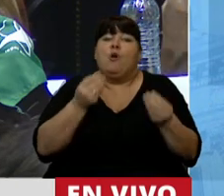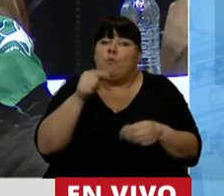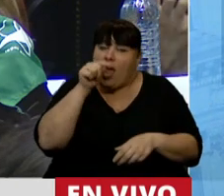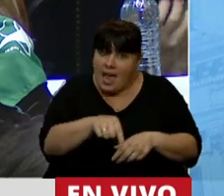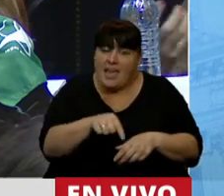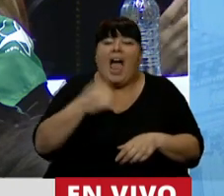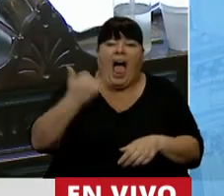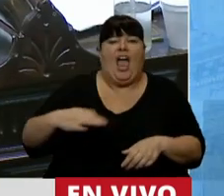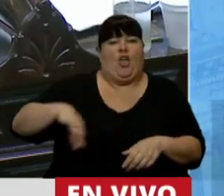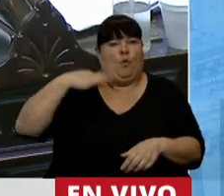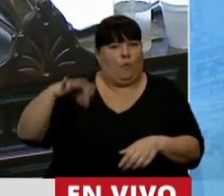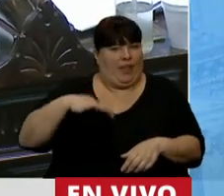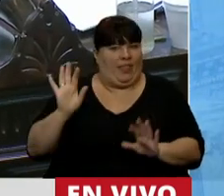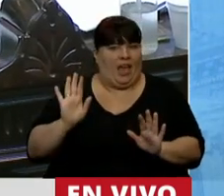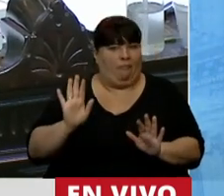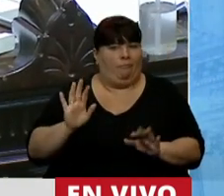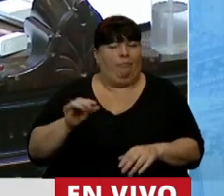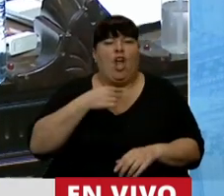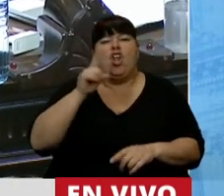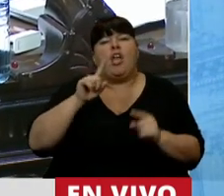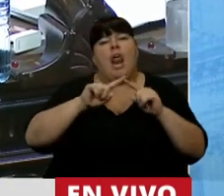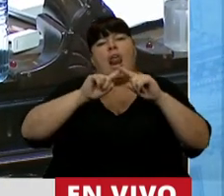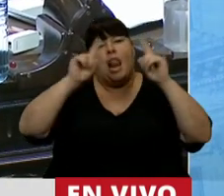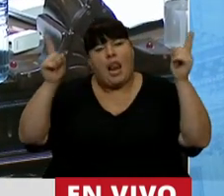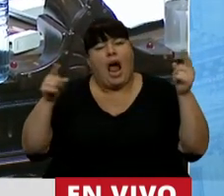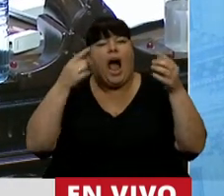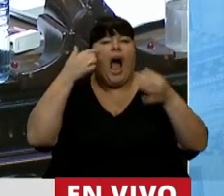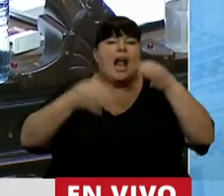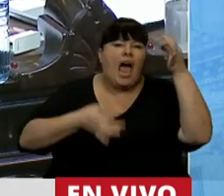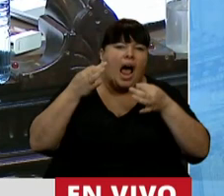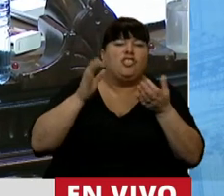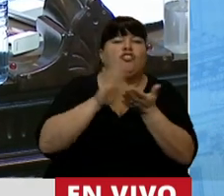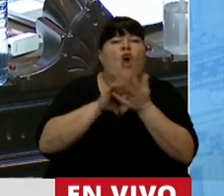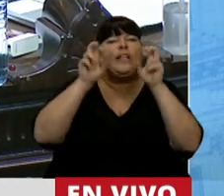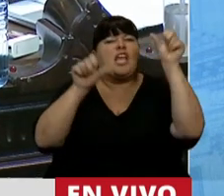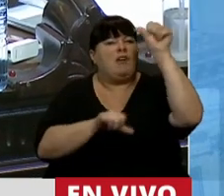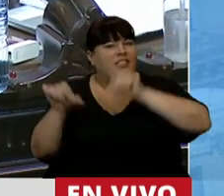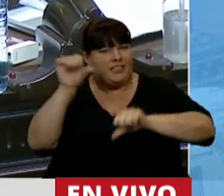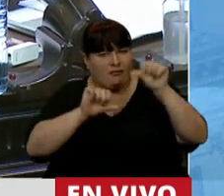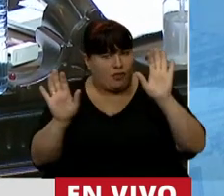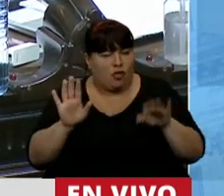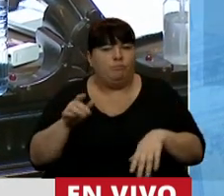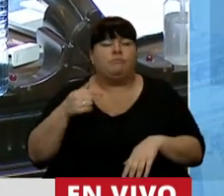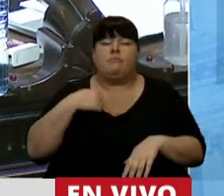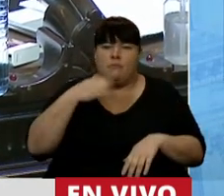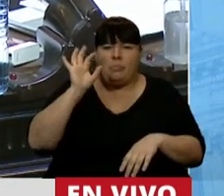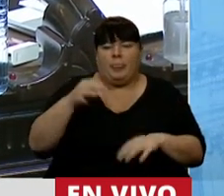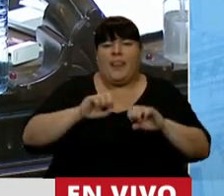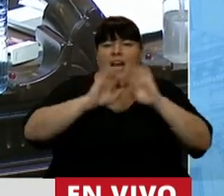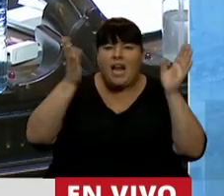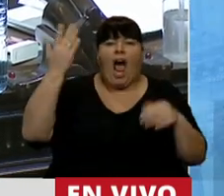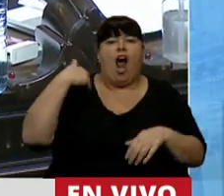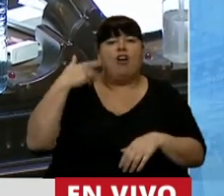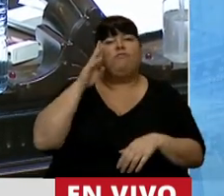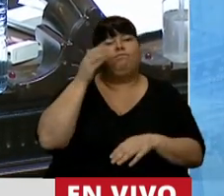hay vida. No pretendo extenderme tanto en un análisis de los aspectos científicos, pero me ha quedado claro después de